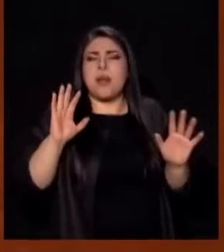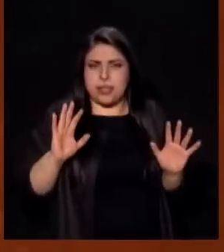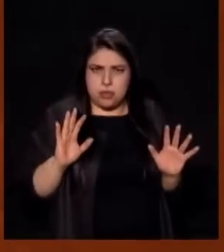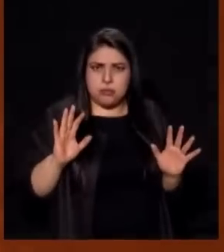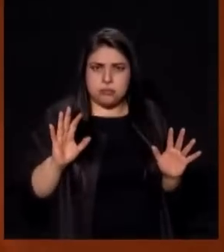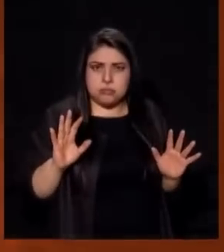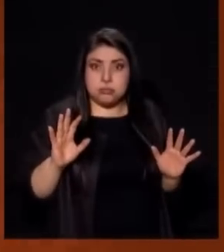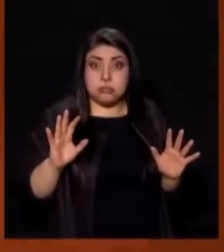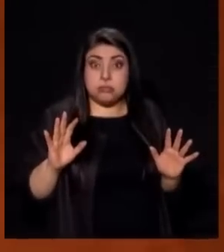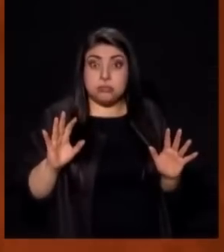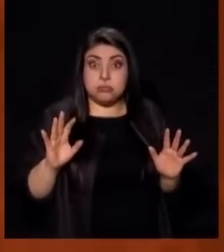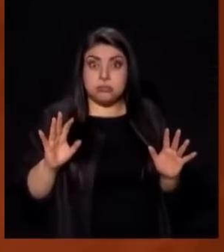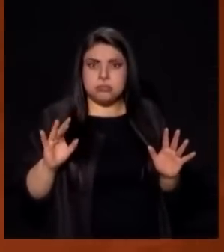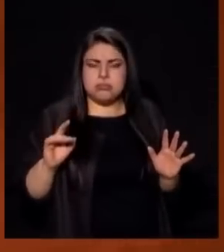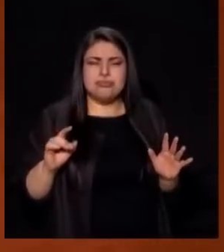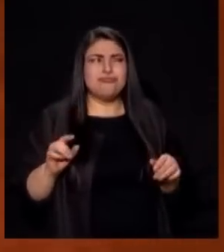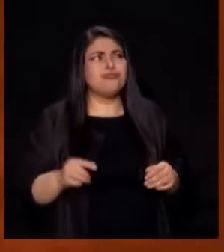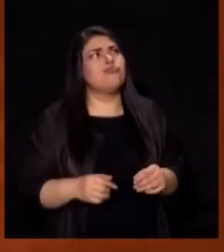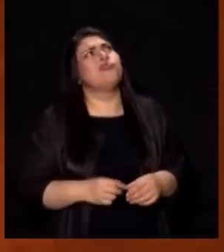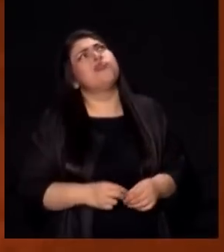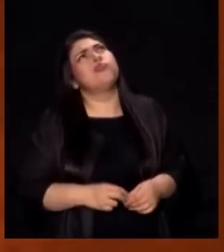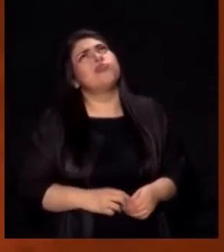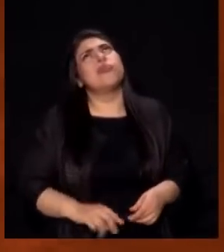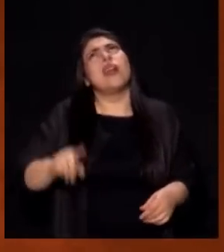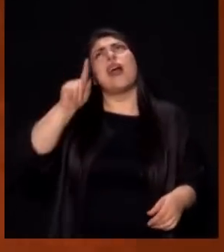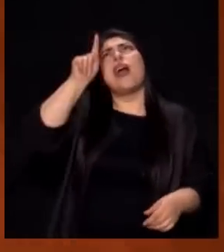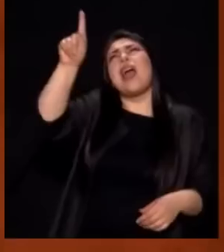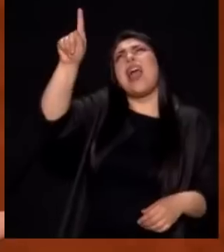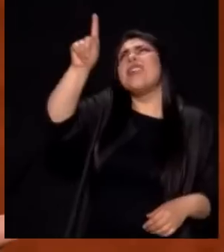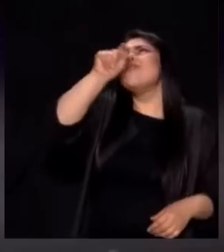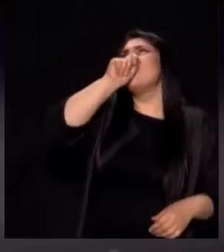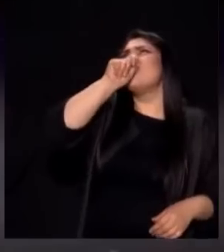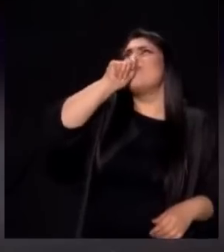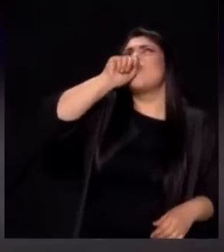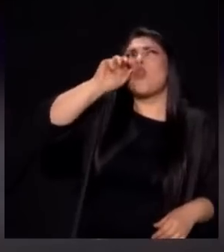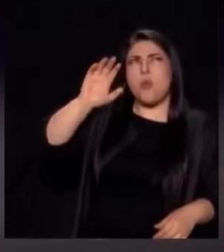Pero Si es Tu Promesa ¿Por qué? Jura Jura Por tus Dudas